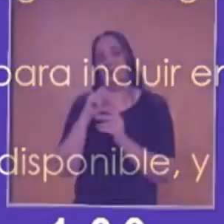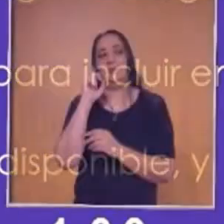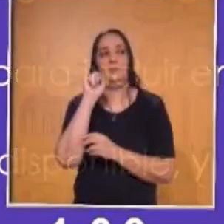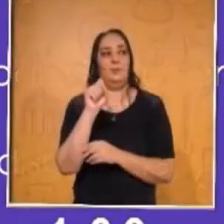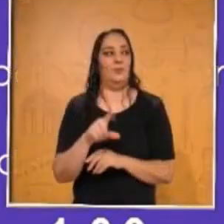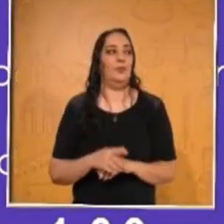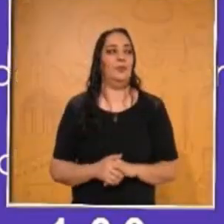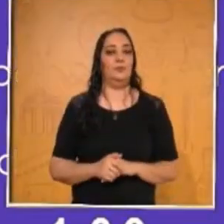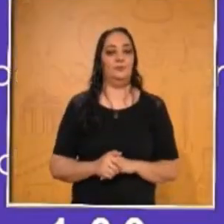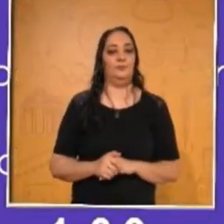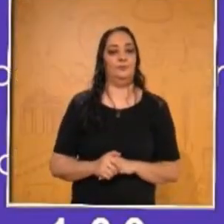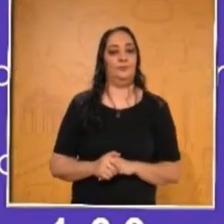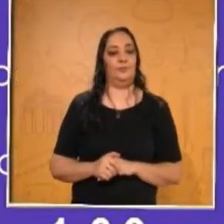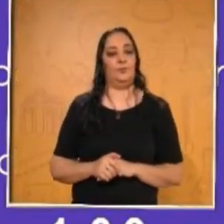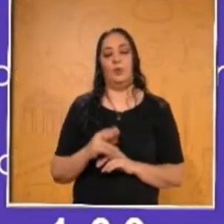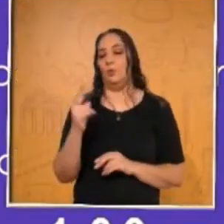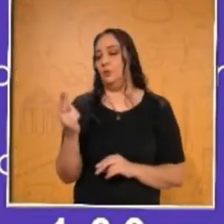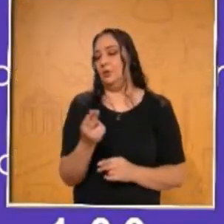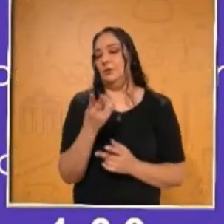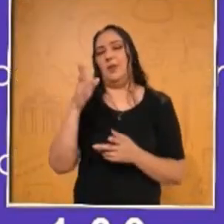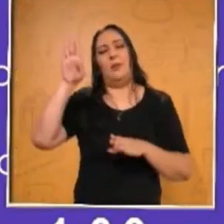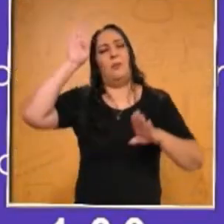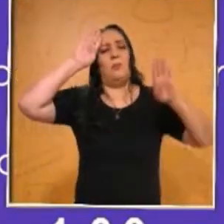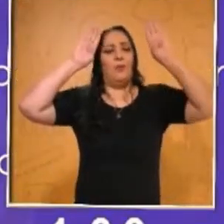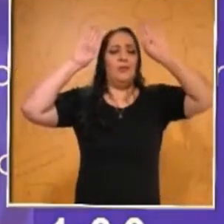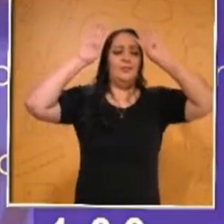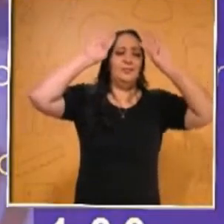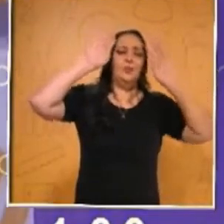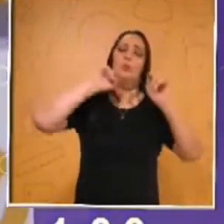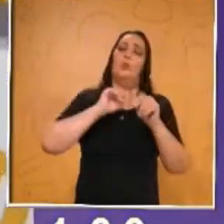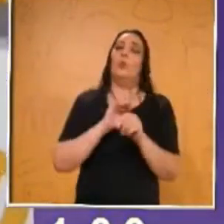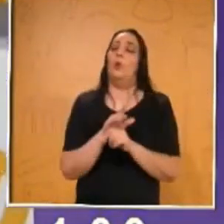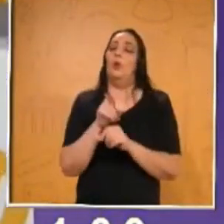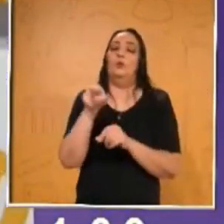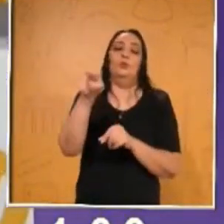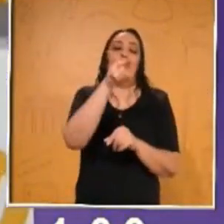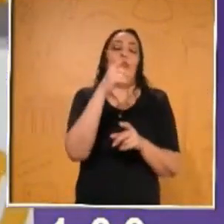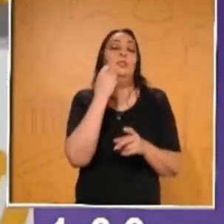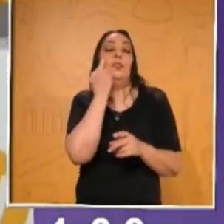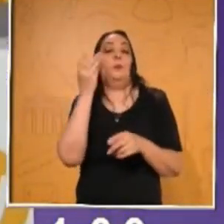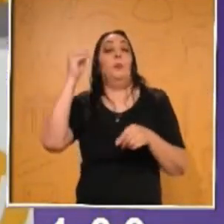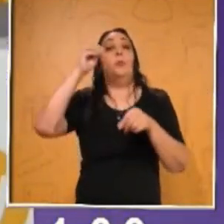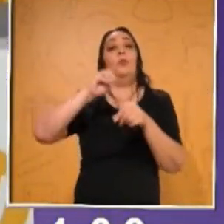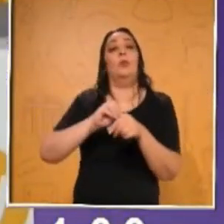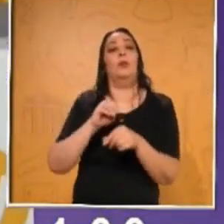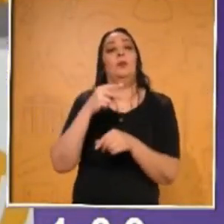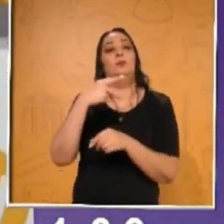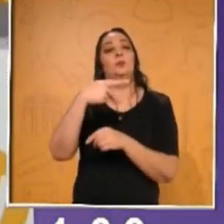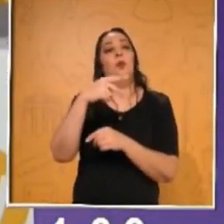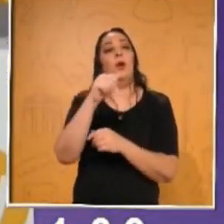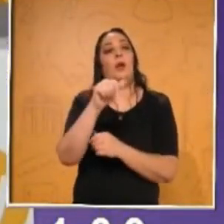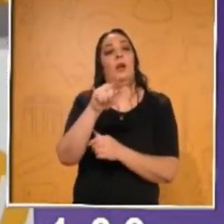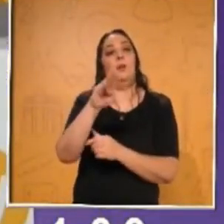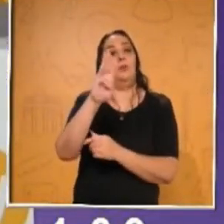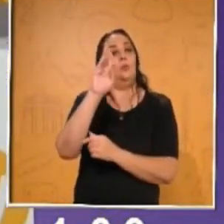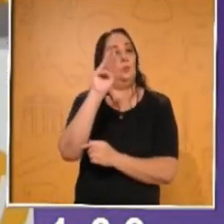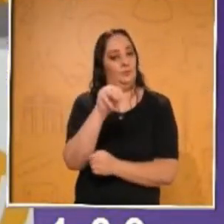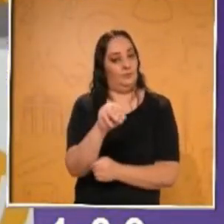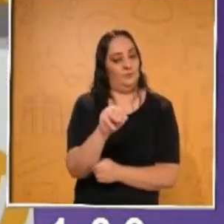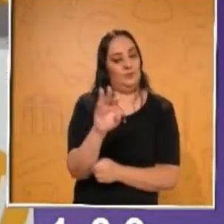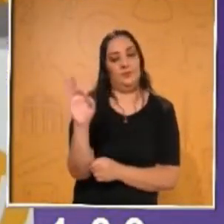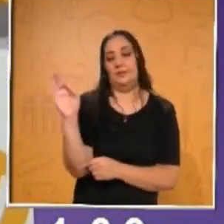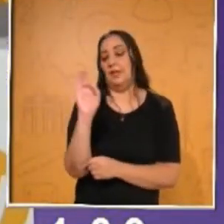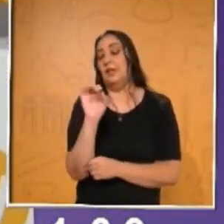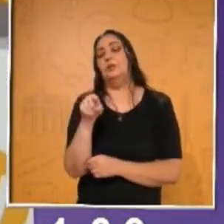Muy Entonces, ustedes vayan más o menos pensando, ¿cuál serían las secciones que van a incluir en su álbum de recuerdos? Recuerdos, que si te